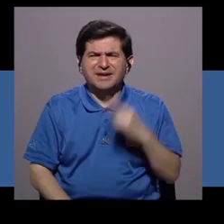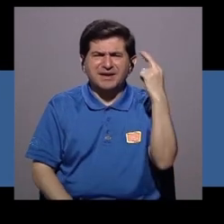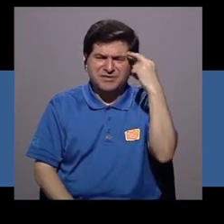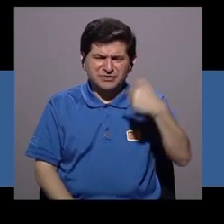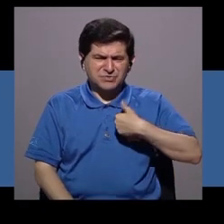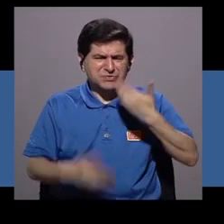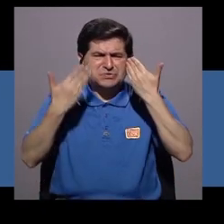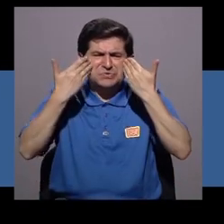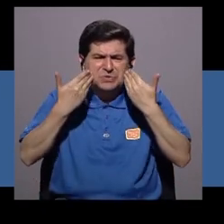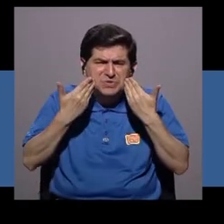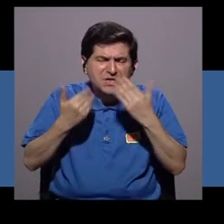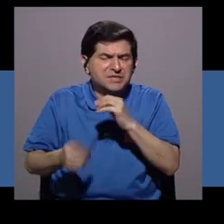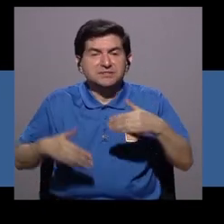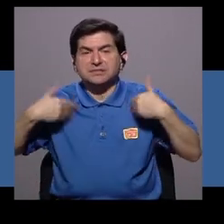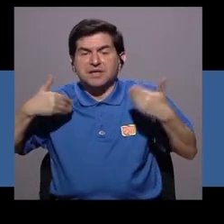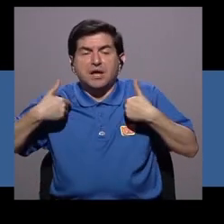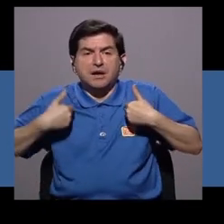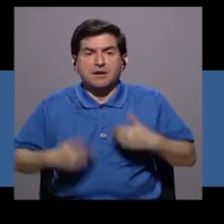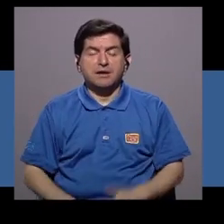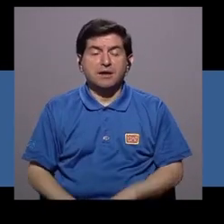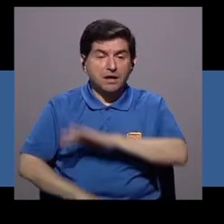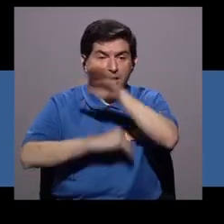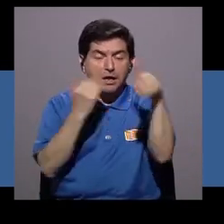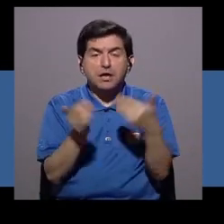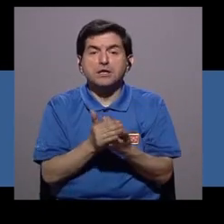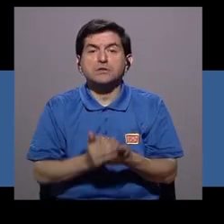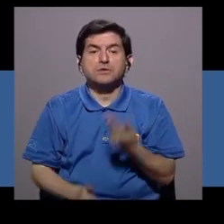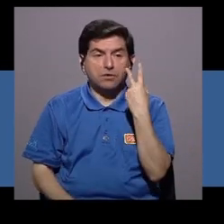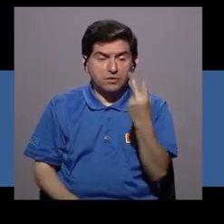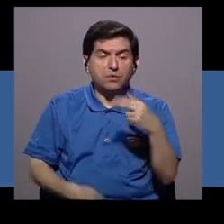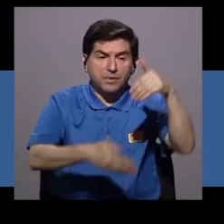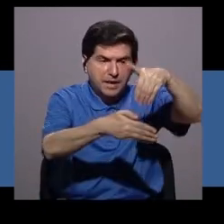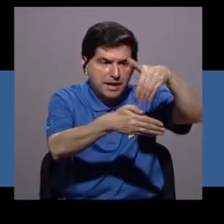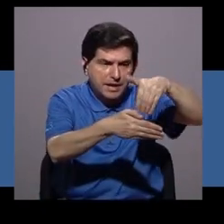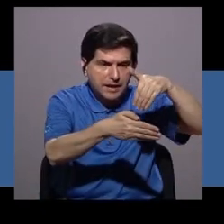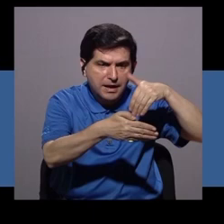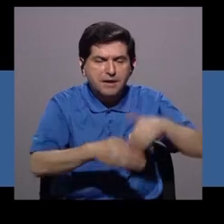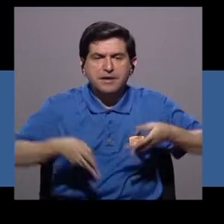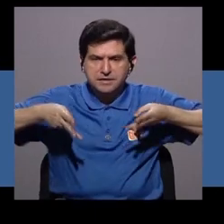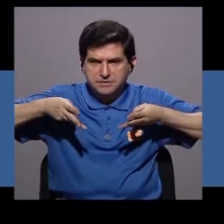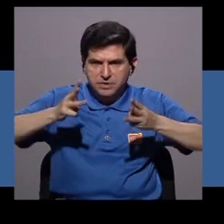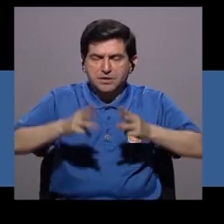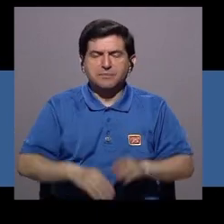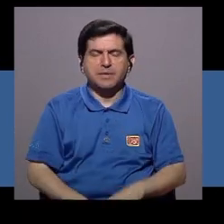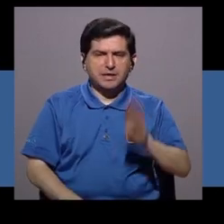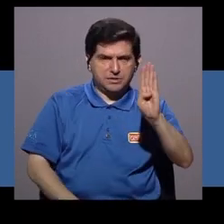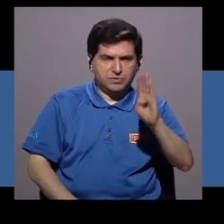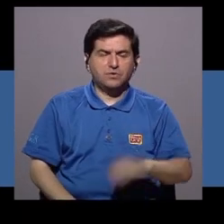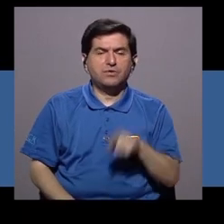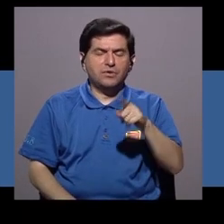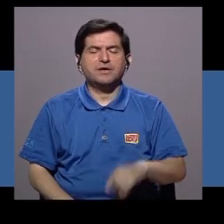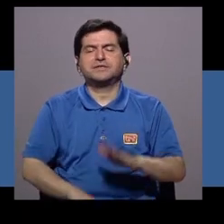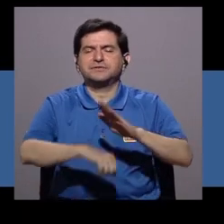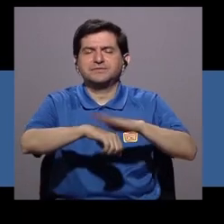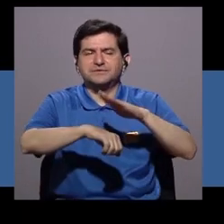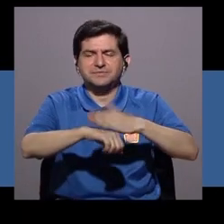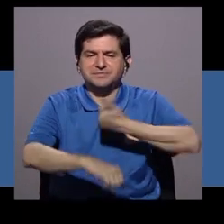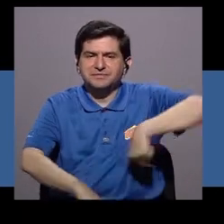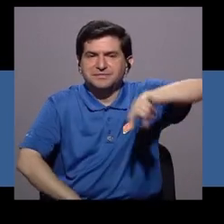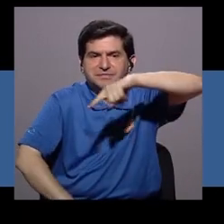estoy así?, ¿por qué estoy como más triste?, ¿por qué estoy como más alegre?, y todo eso lo podemos ver en el registro del método Billings, y eso nos va a